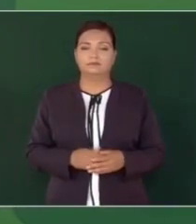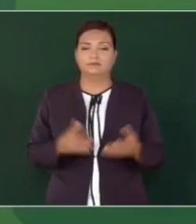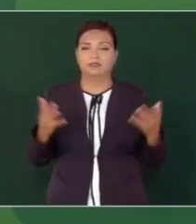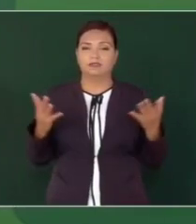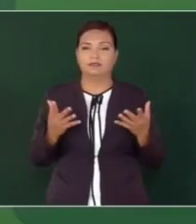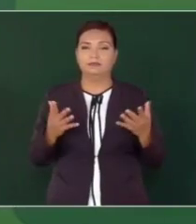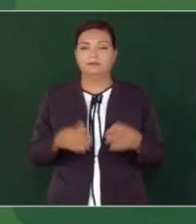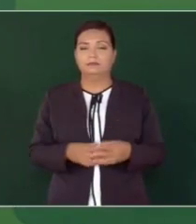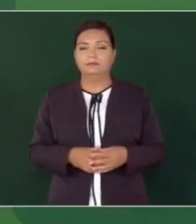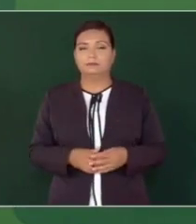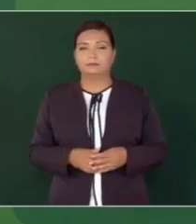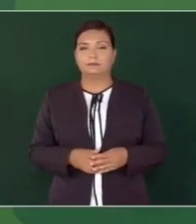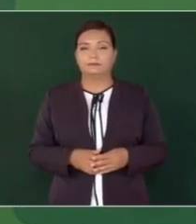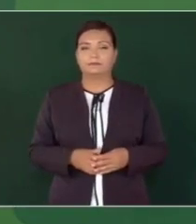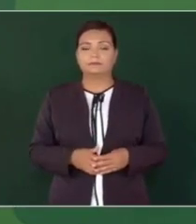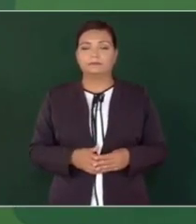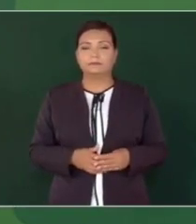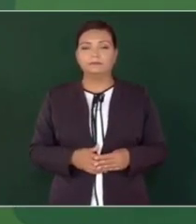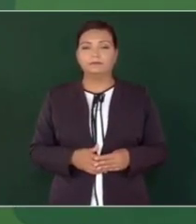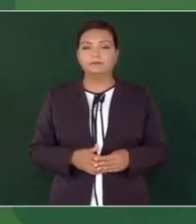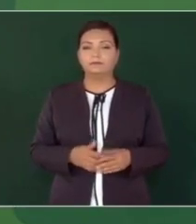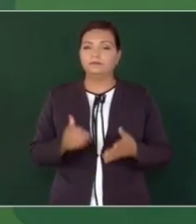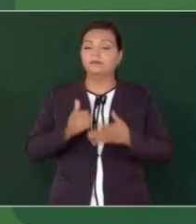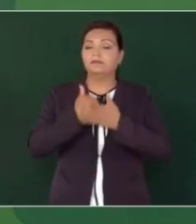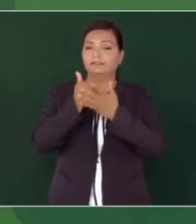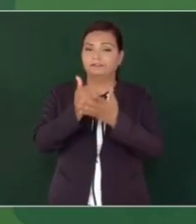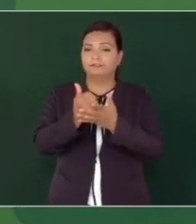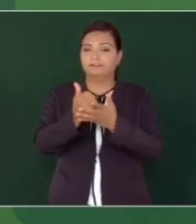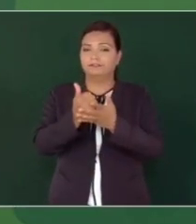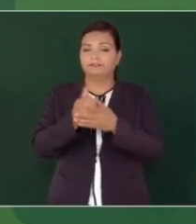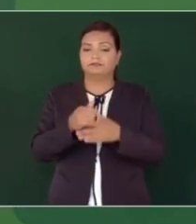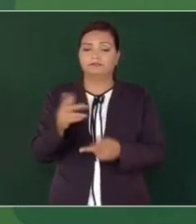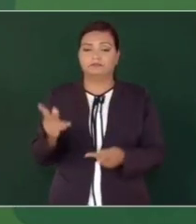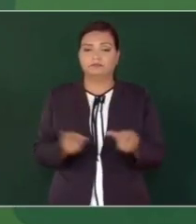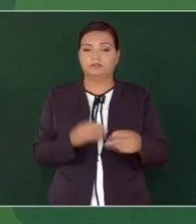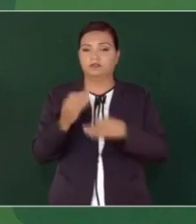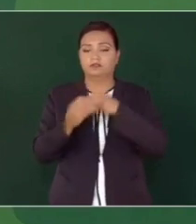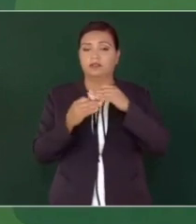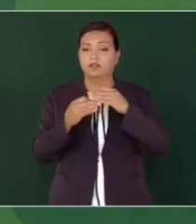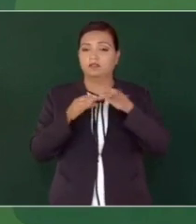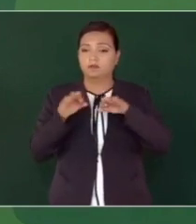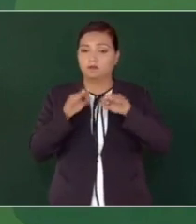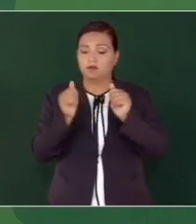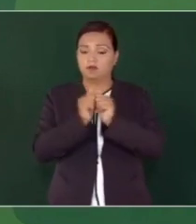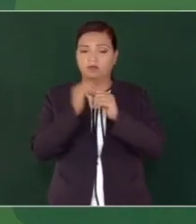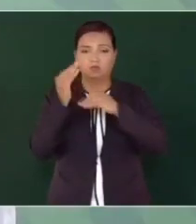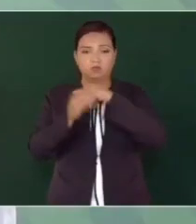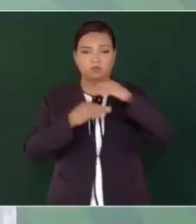va a operar todo el ferrocarril del Istmo.